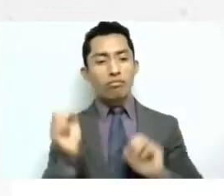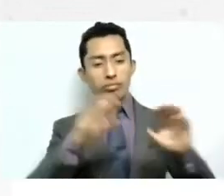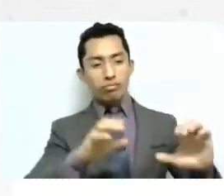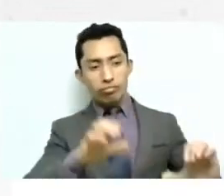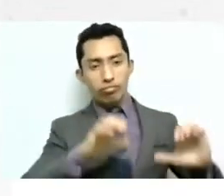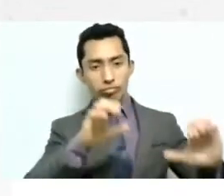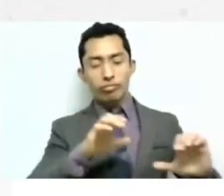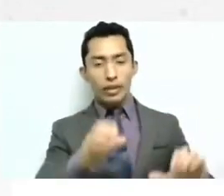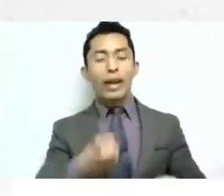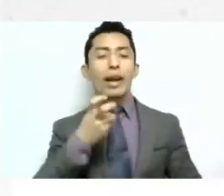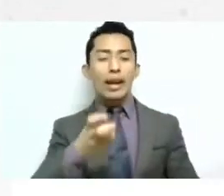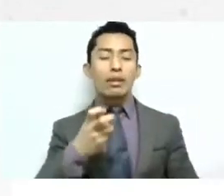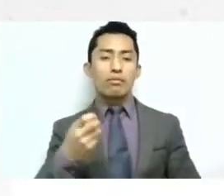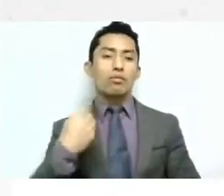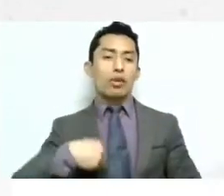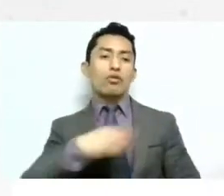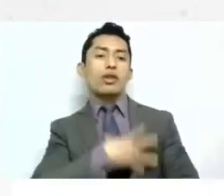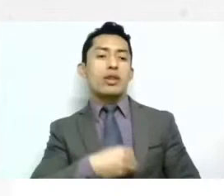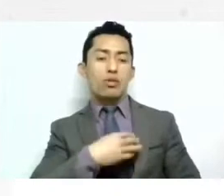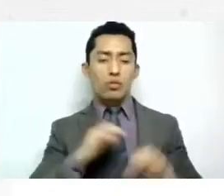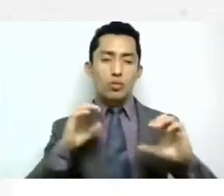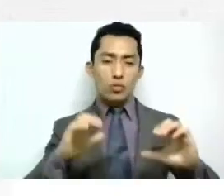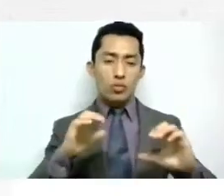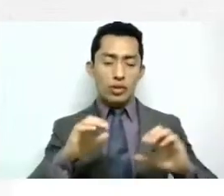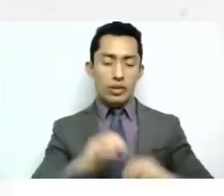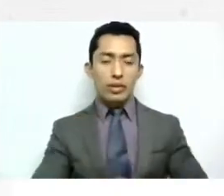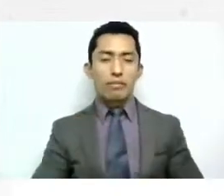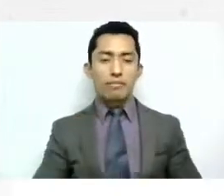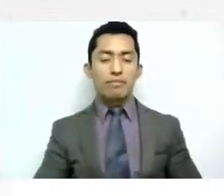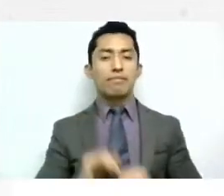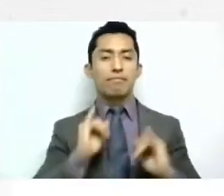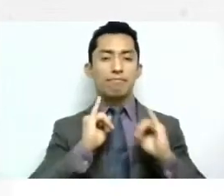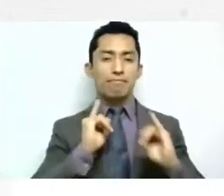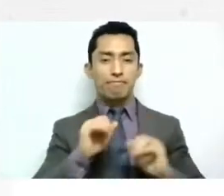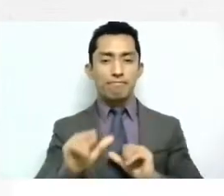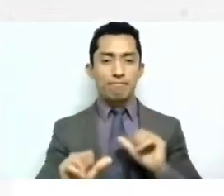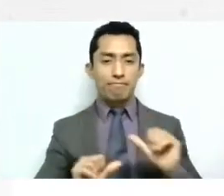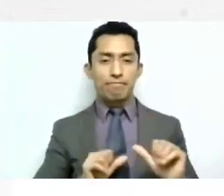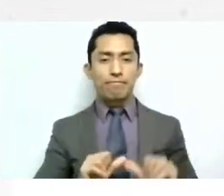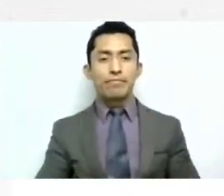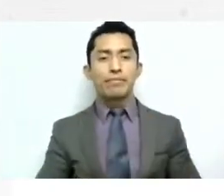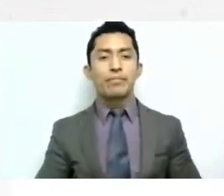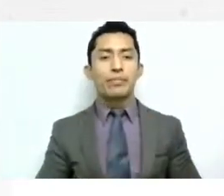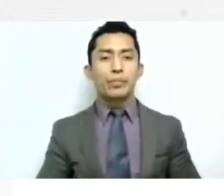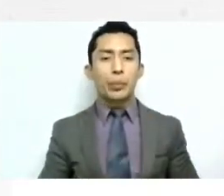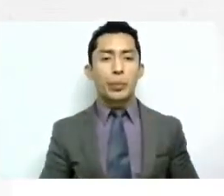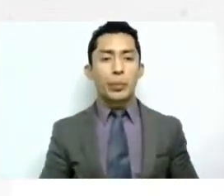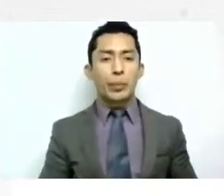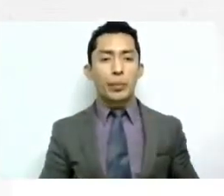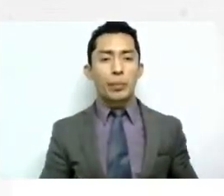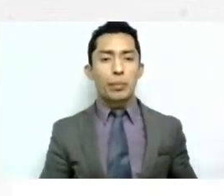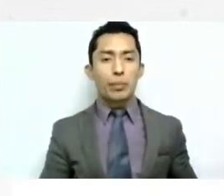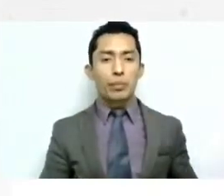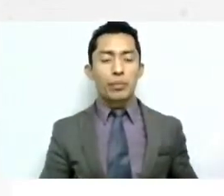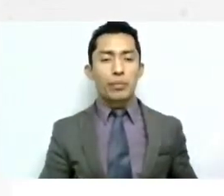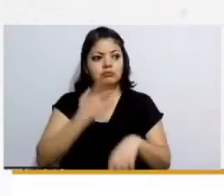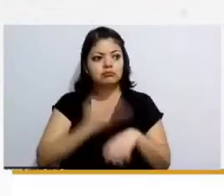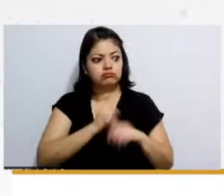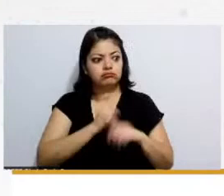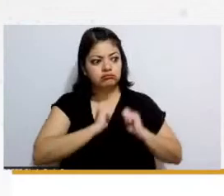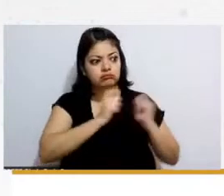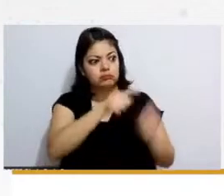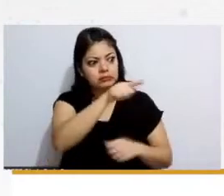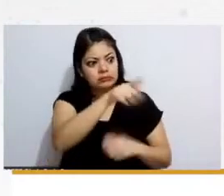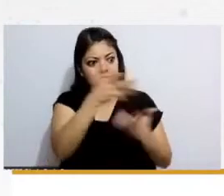el cuidado de nuestros hijos de cada uno de nosotros eh a quién dejamos responsable y quién va a ser responsable